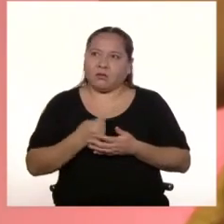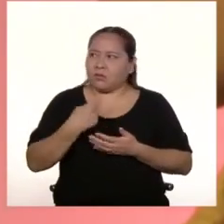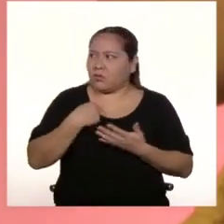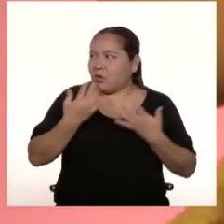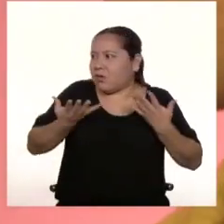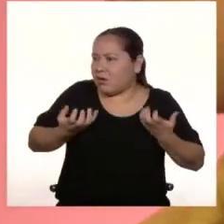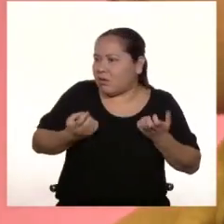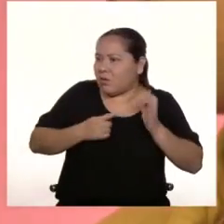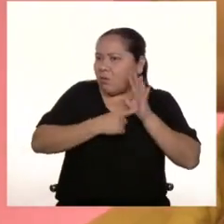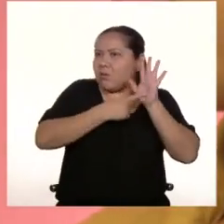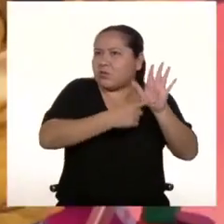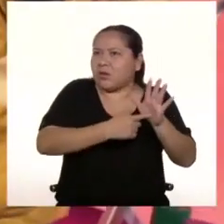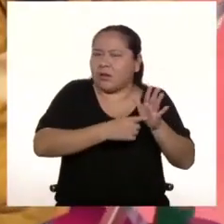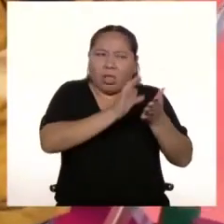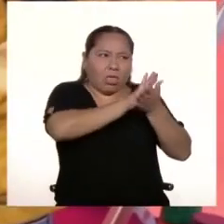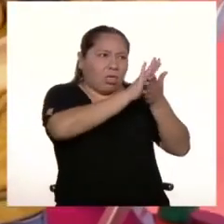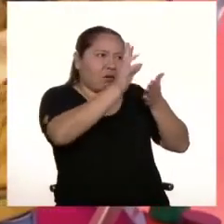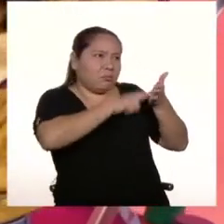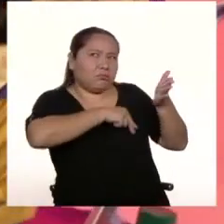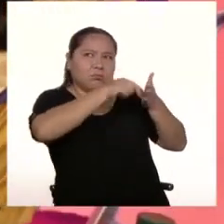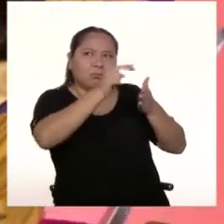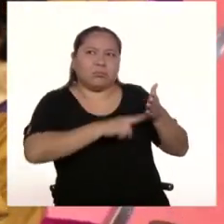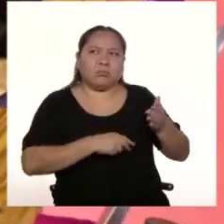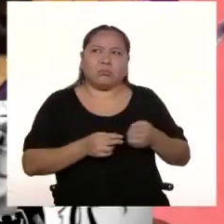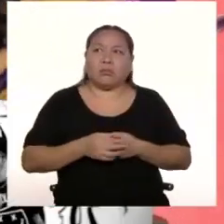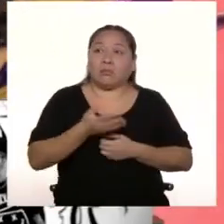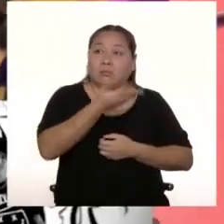expresar algo pintando en una pared? A ver, hazlo.